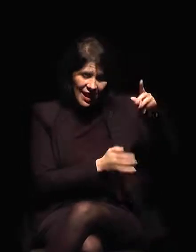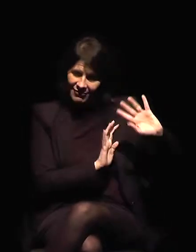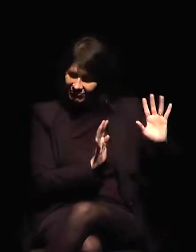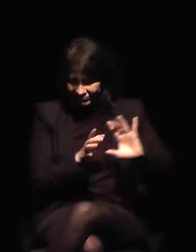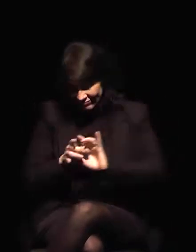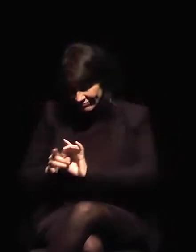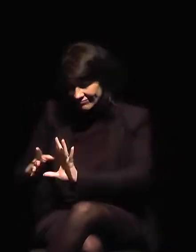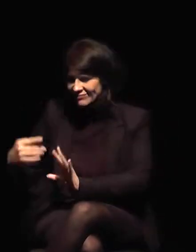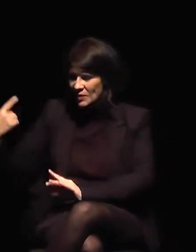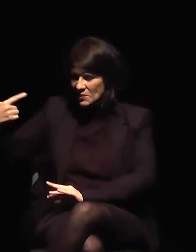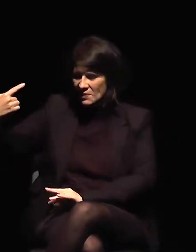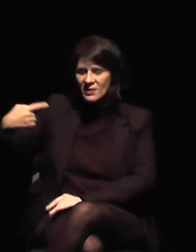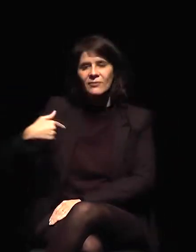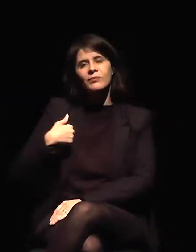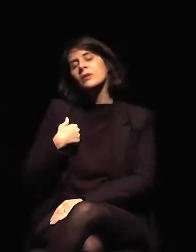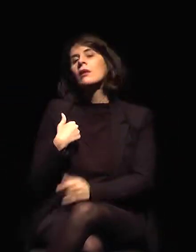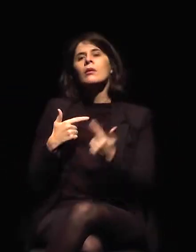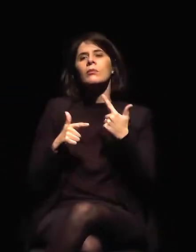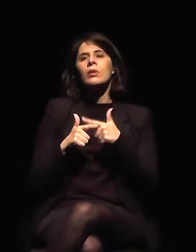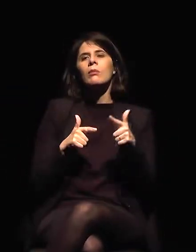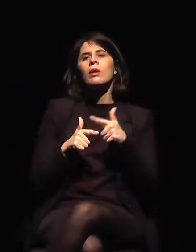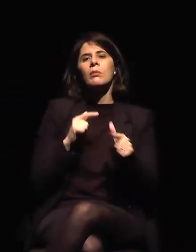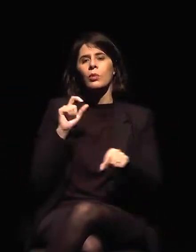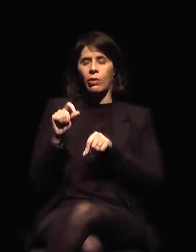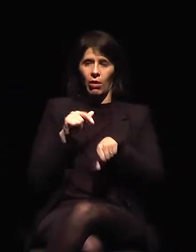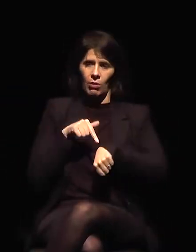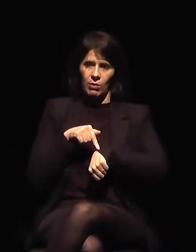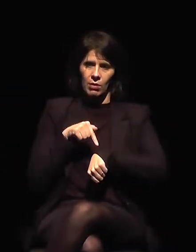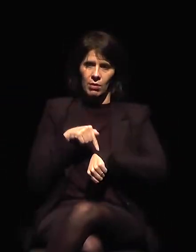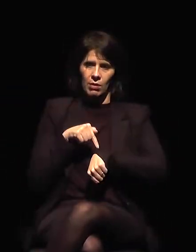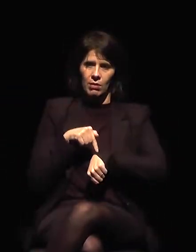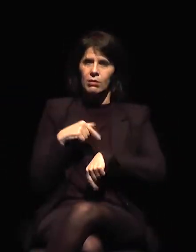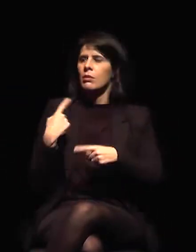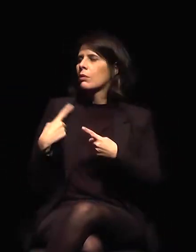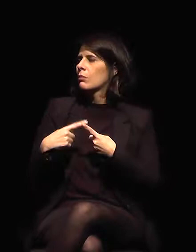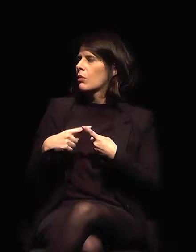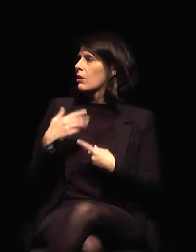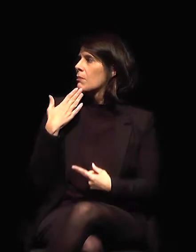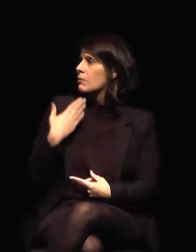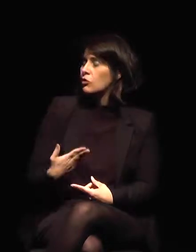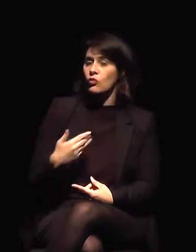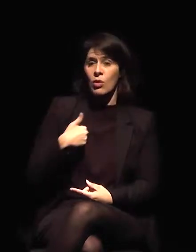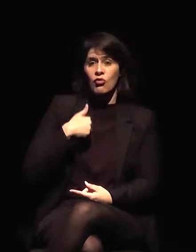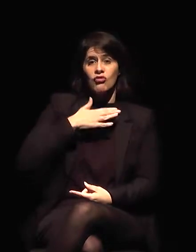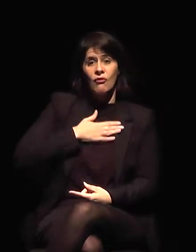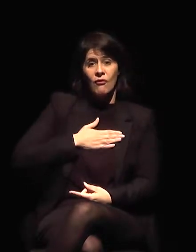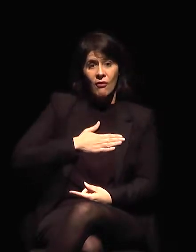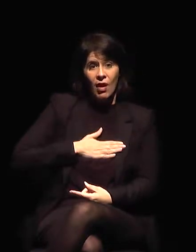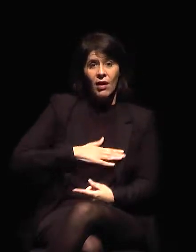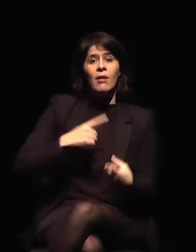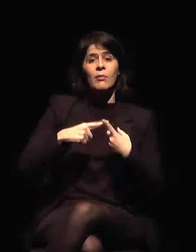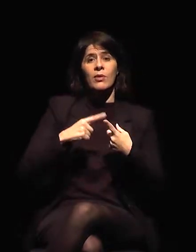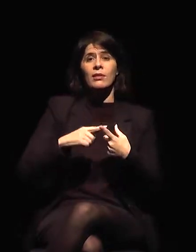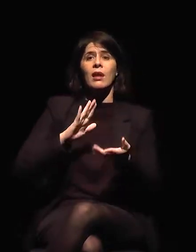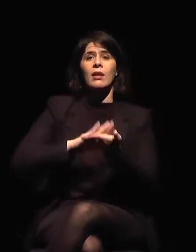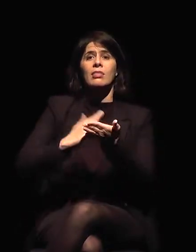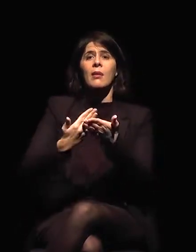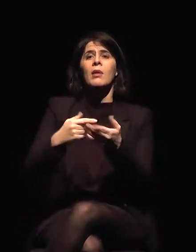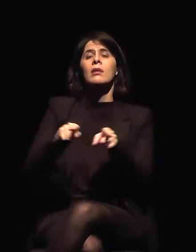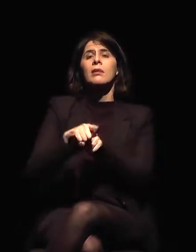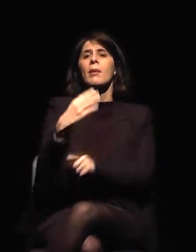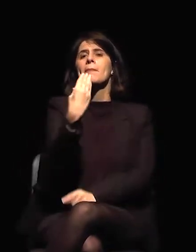antes. Me pidieron hablar despacito por los intérpretes, pero solo me dieron 25 minutos.